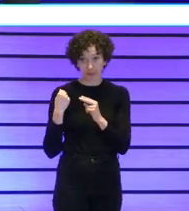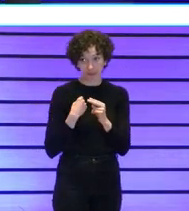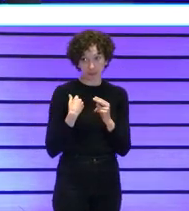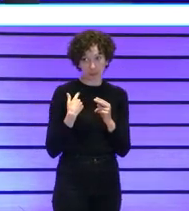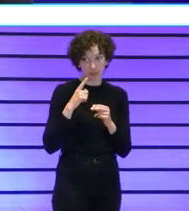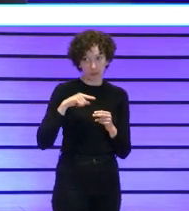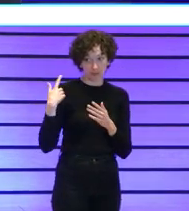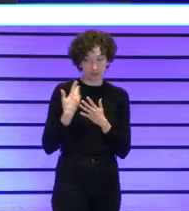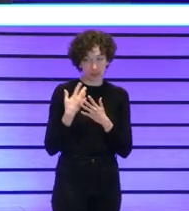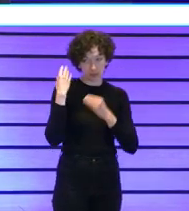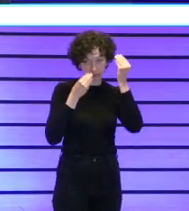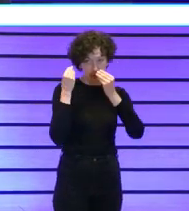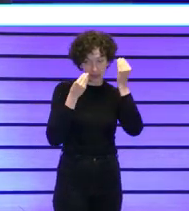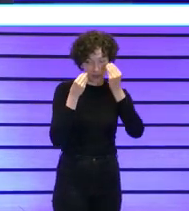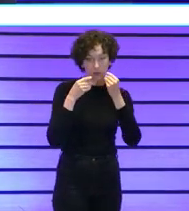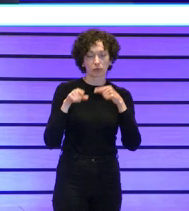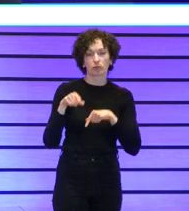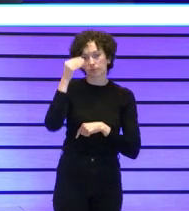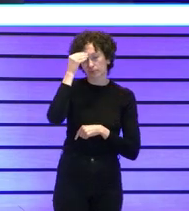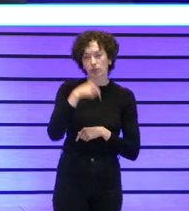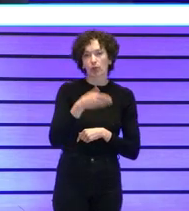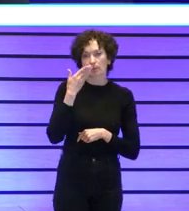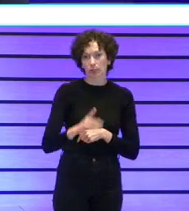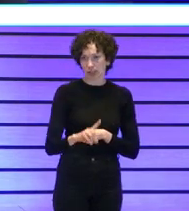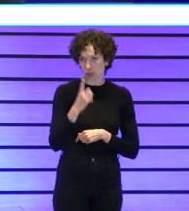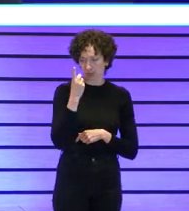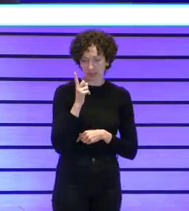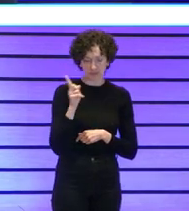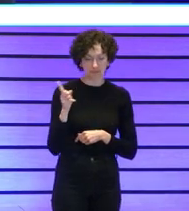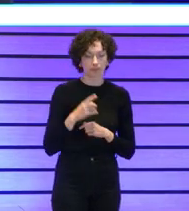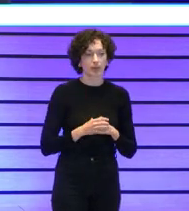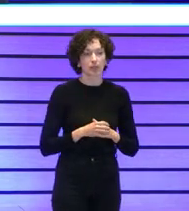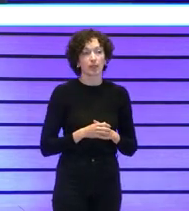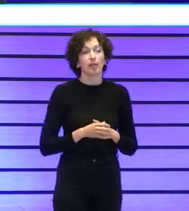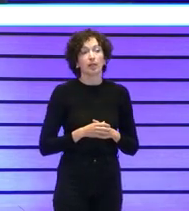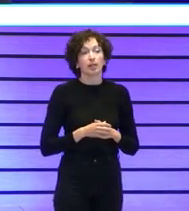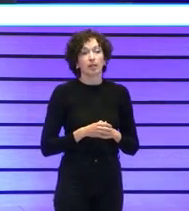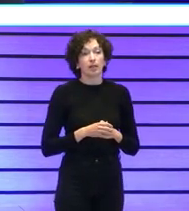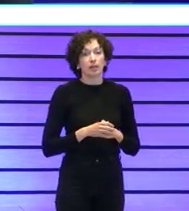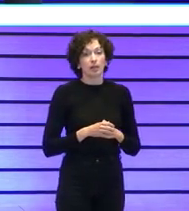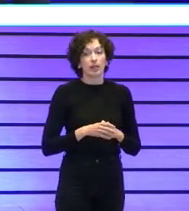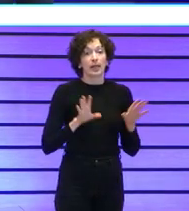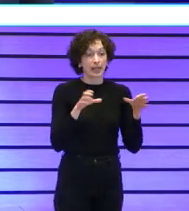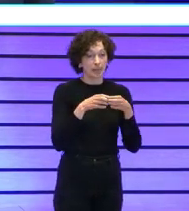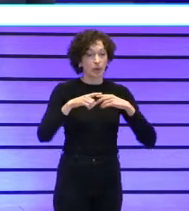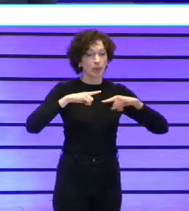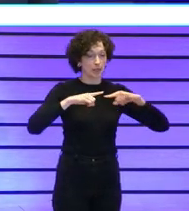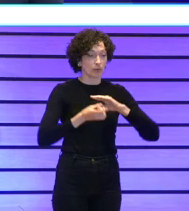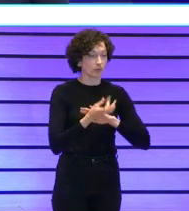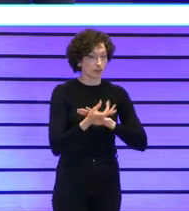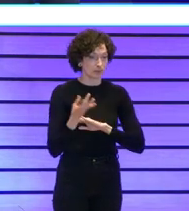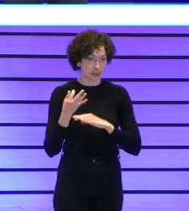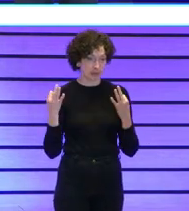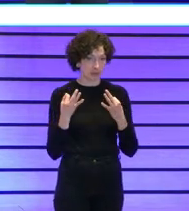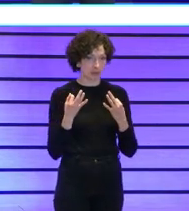he estado reflexionando sobre esto me han parecido que eran lo más importante teníamos que construir equipos directivos no